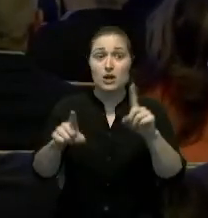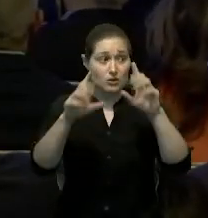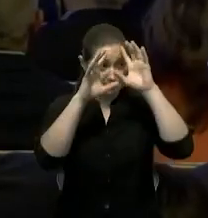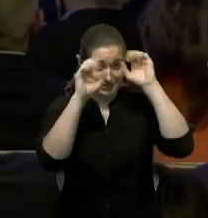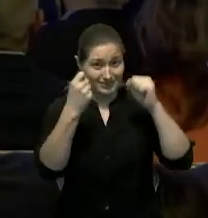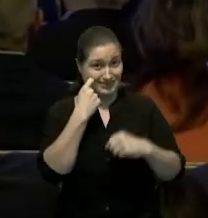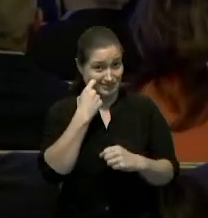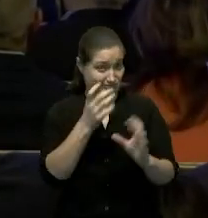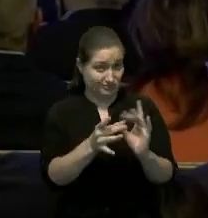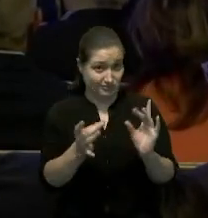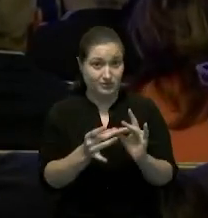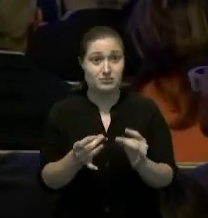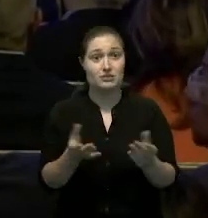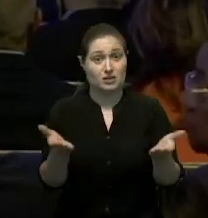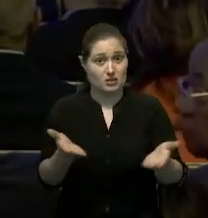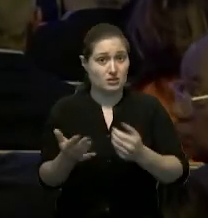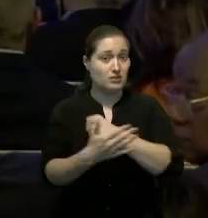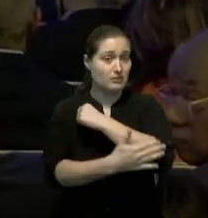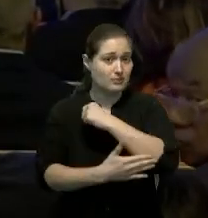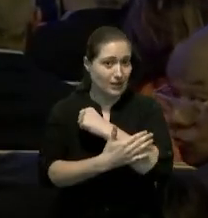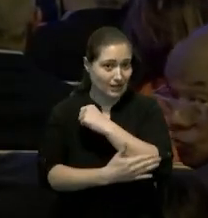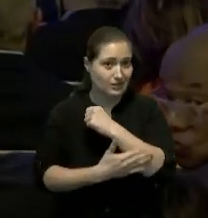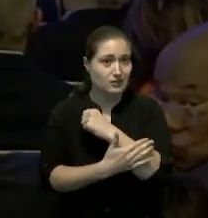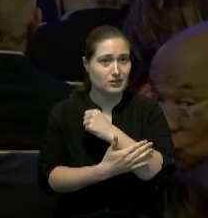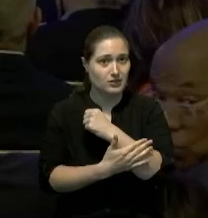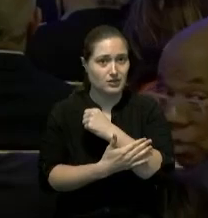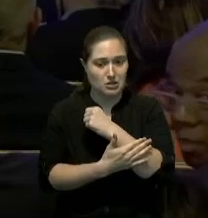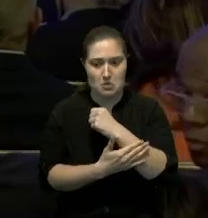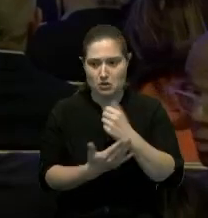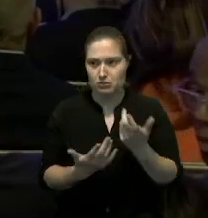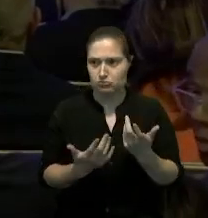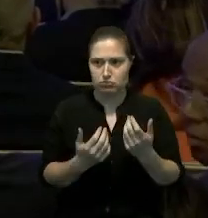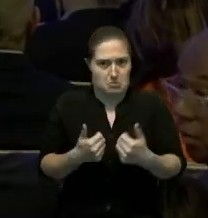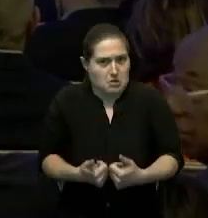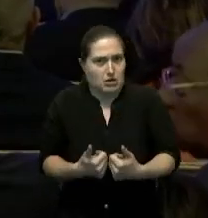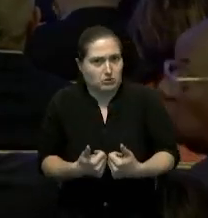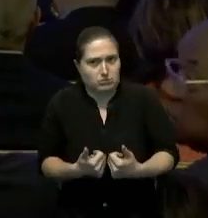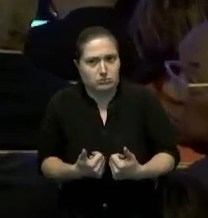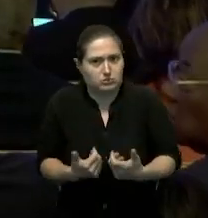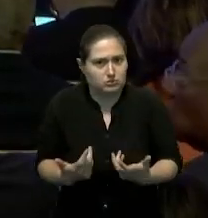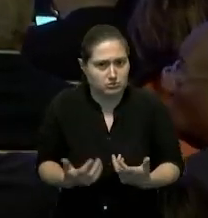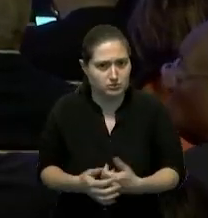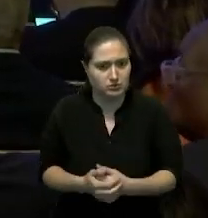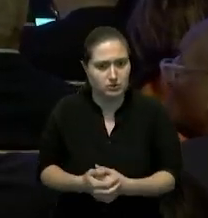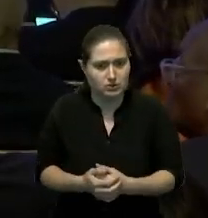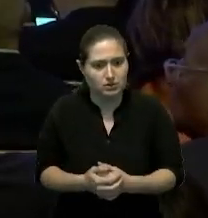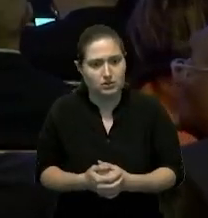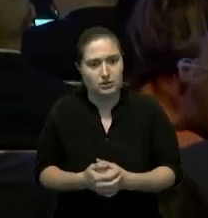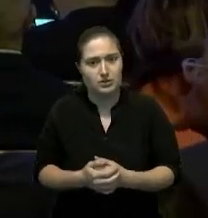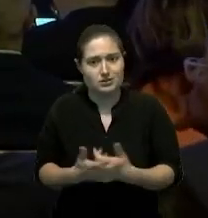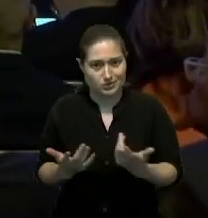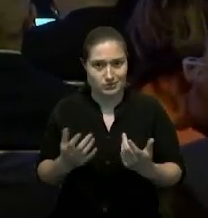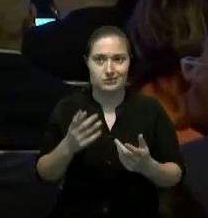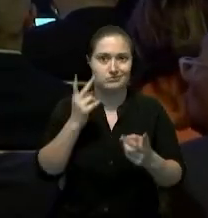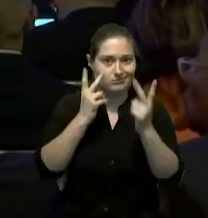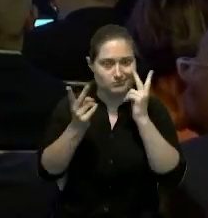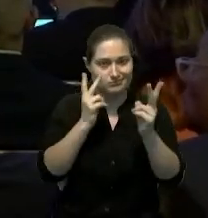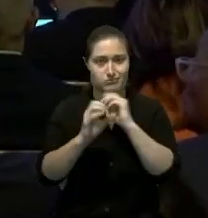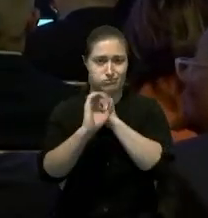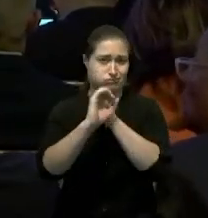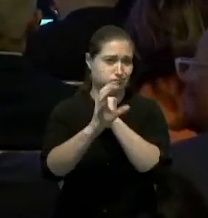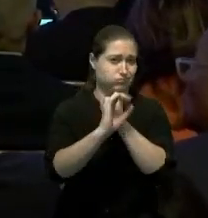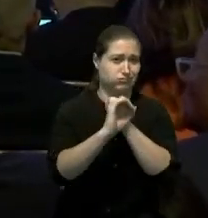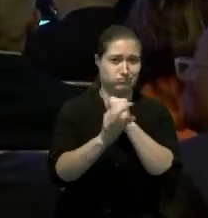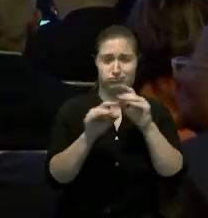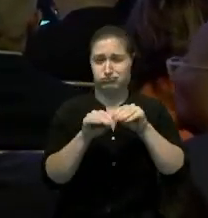país está gozando de uno de los niveles más bajos si es consciente de que mucho ahora por los medios se reproducen la noticia mucho más rápido